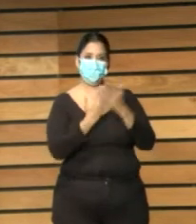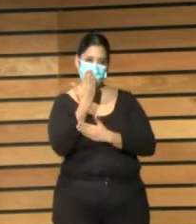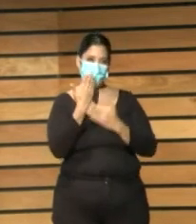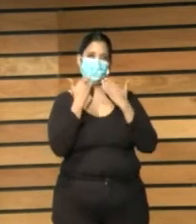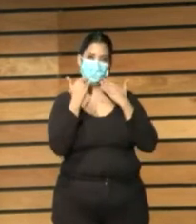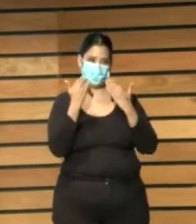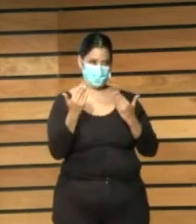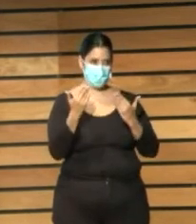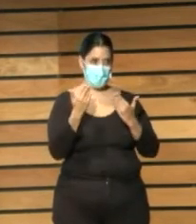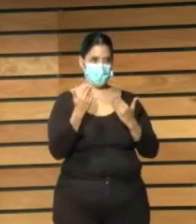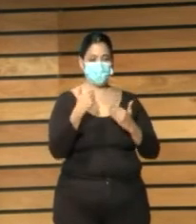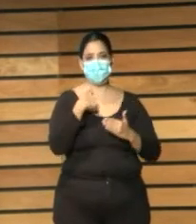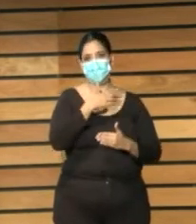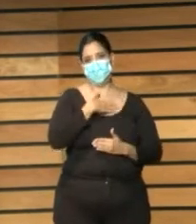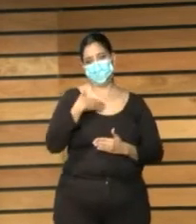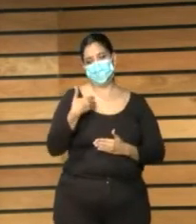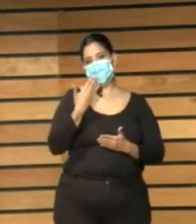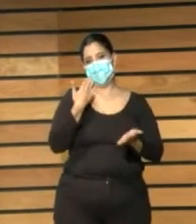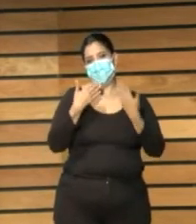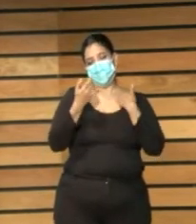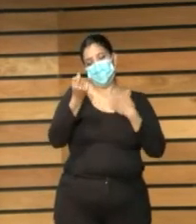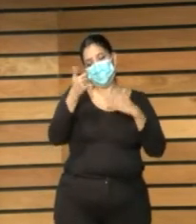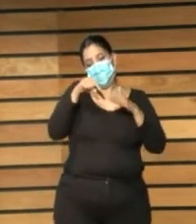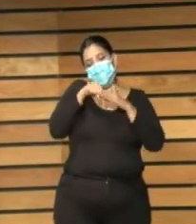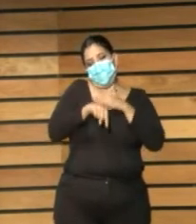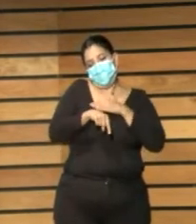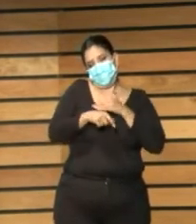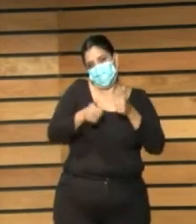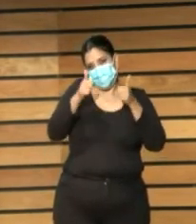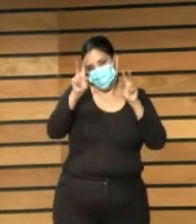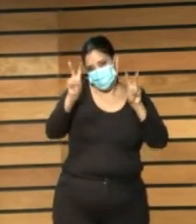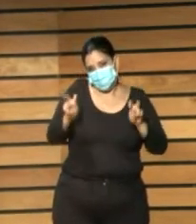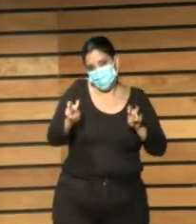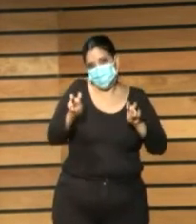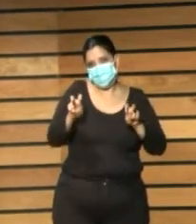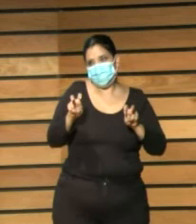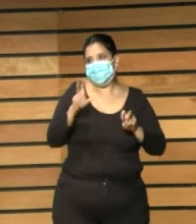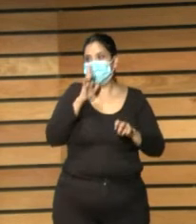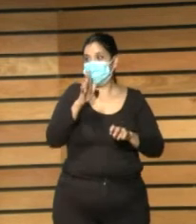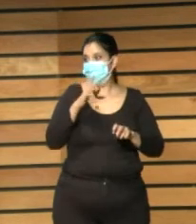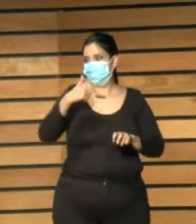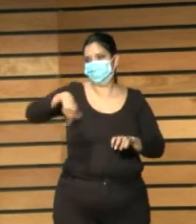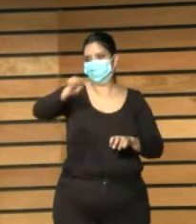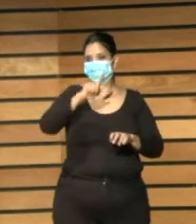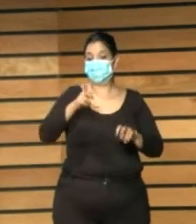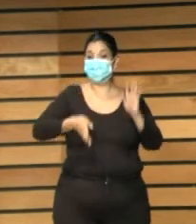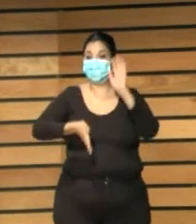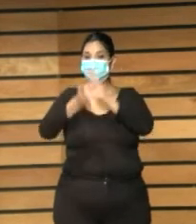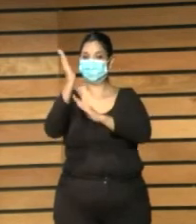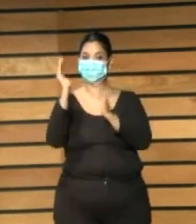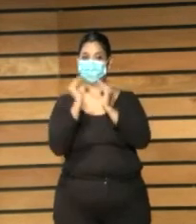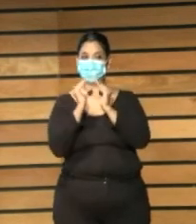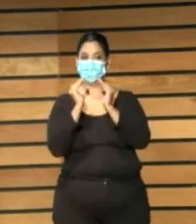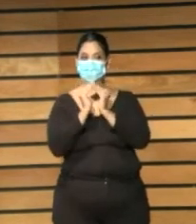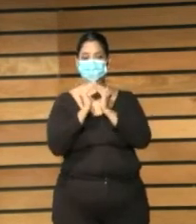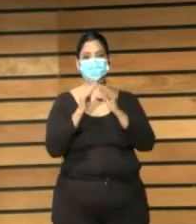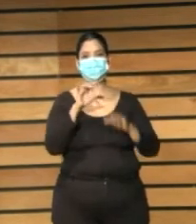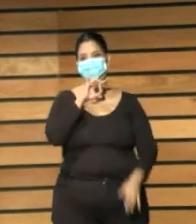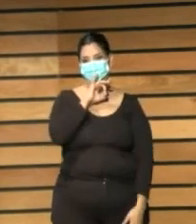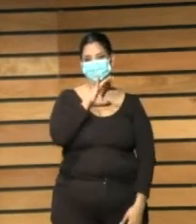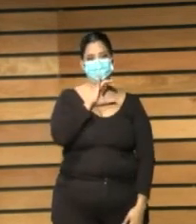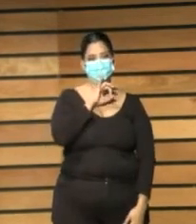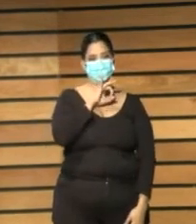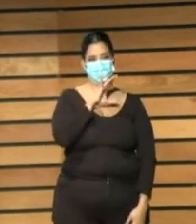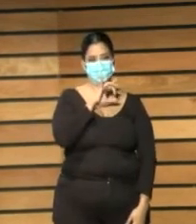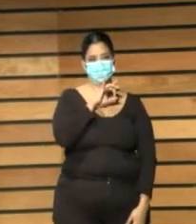bueno yo quería ahondar un poco más sí que nos vamos de aquí todos como muy contentos porque ya lo sabíamos